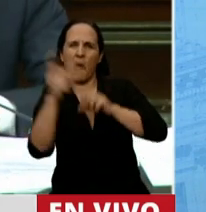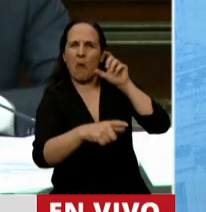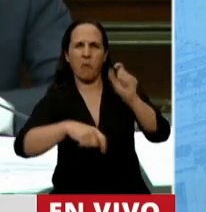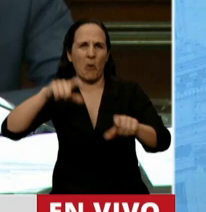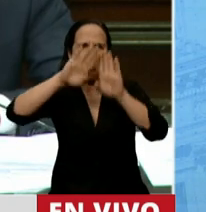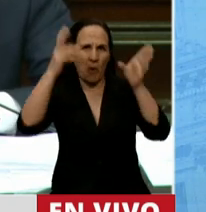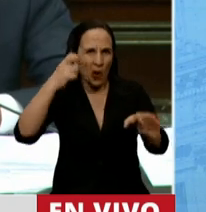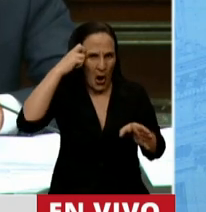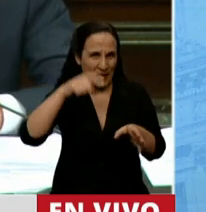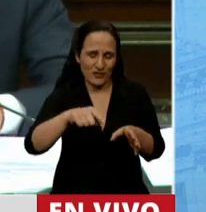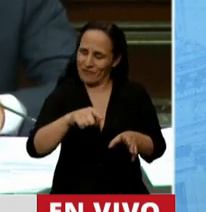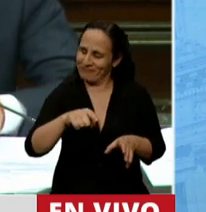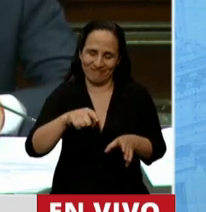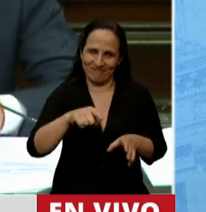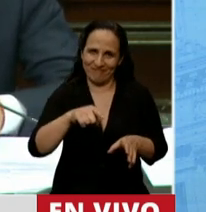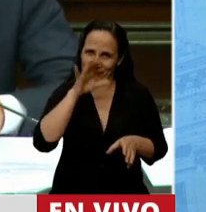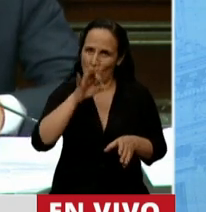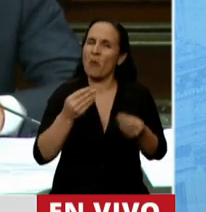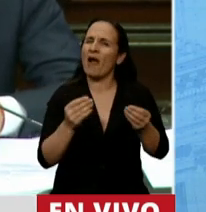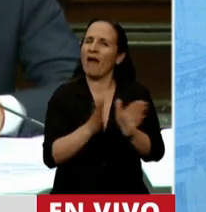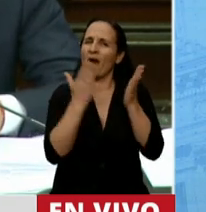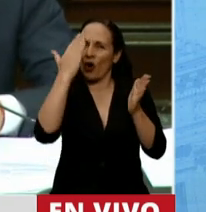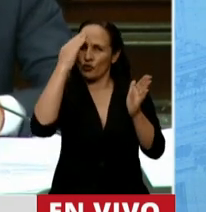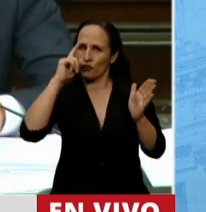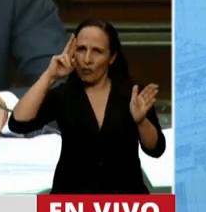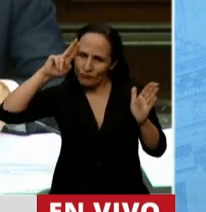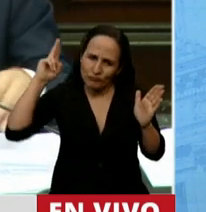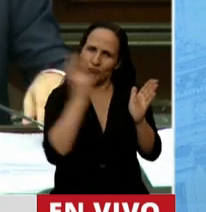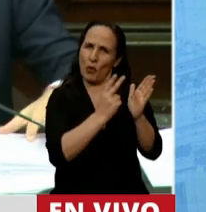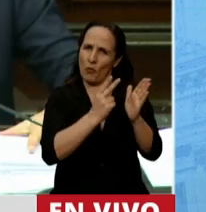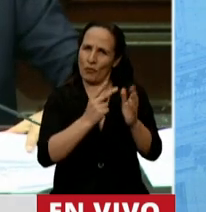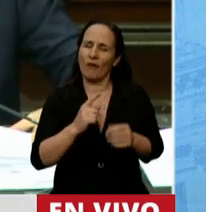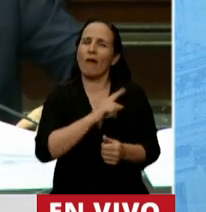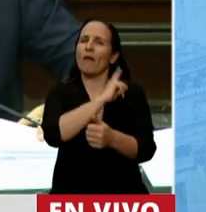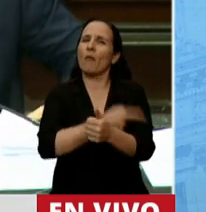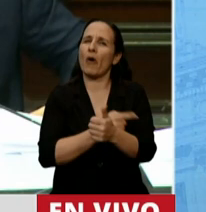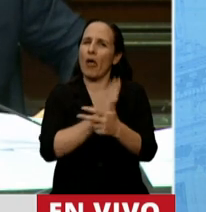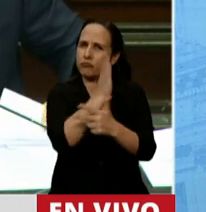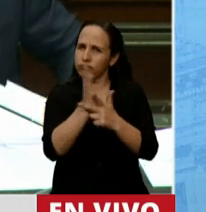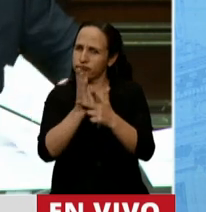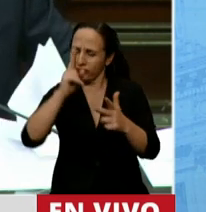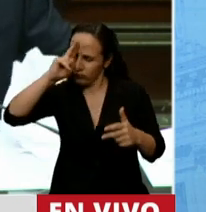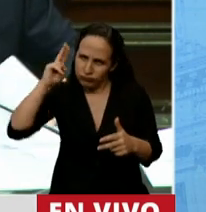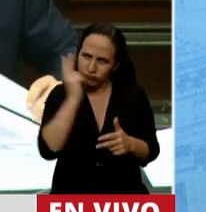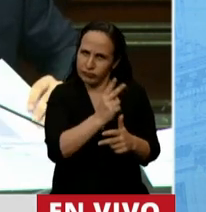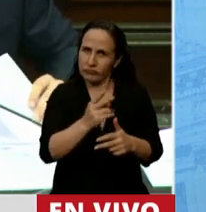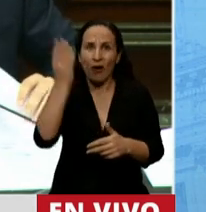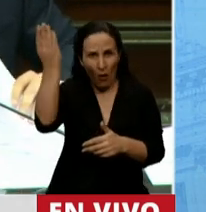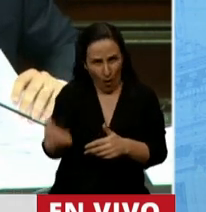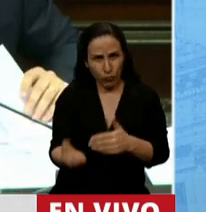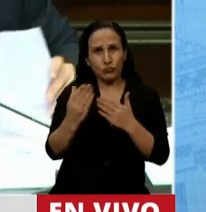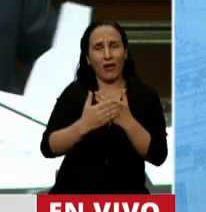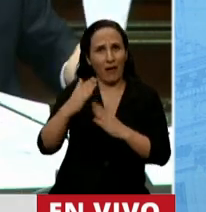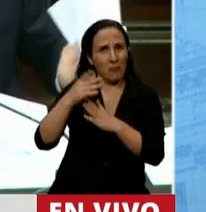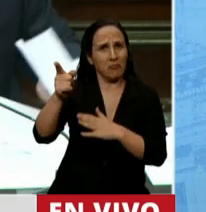Porque nosotros respetamos la Constitución, respetamos la República, inclusive lo respetamos a usted como corresponde. Pero